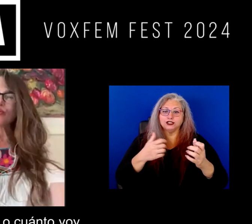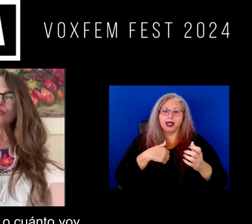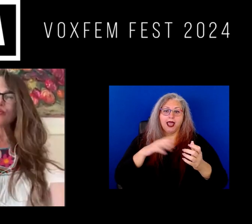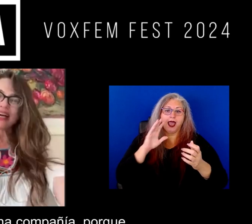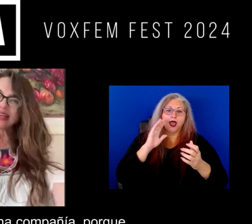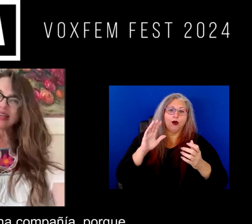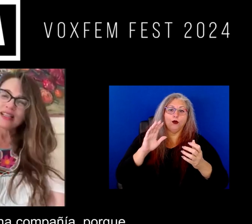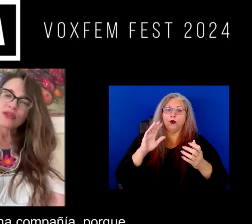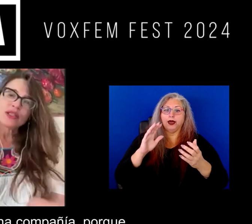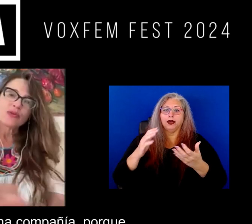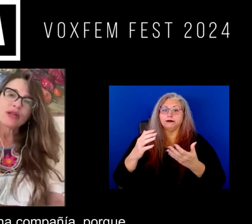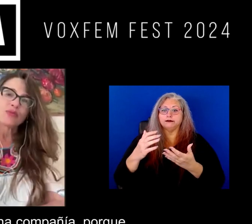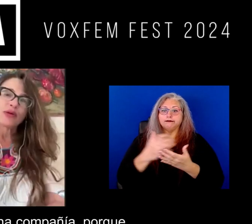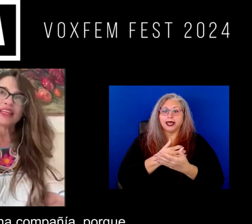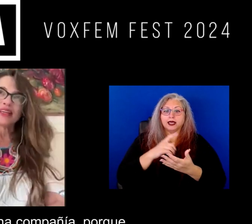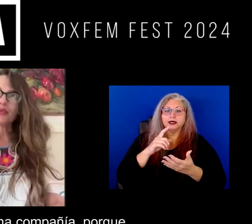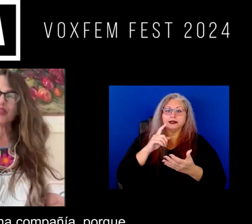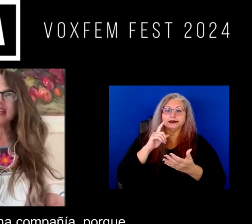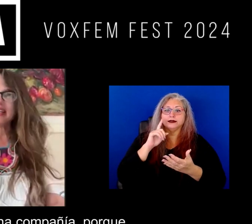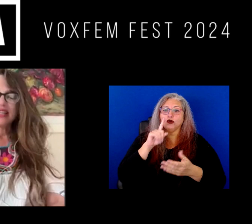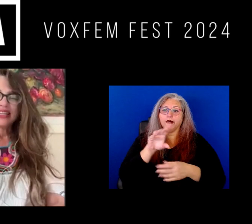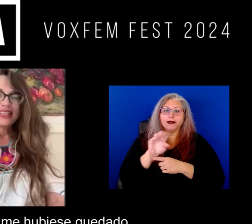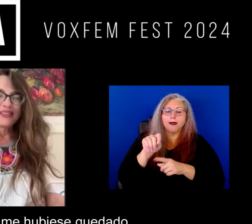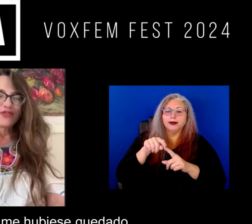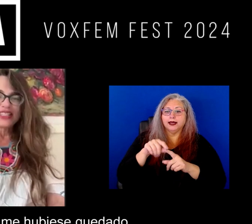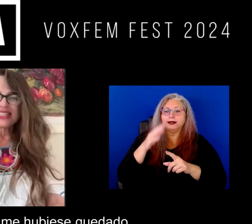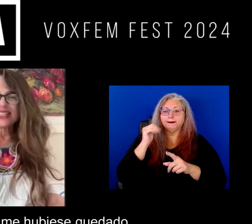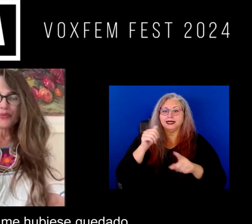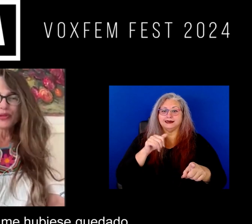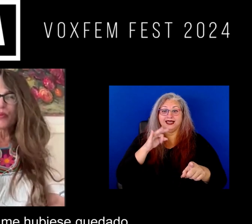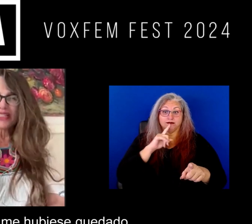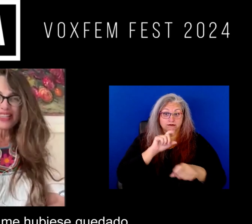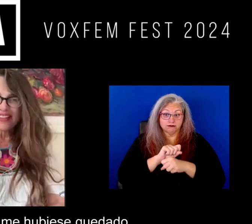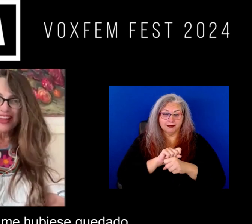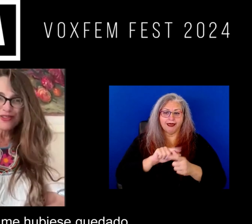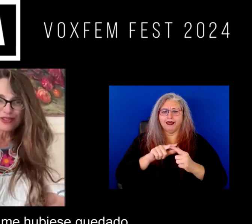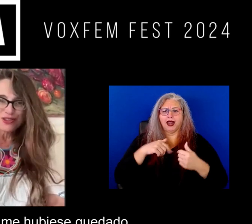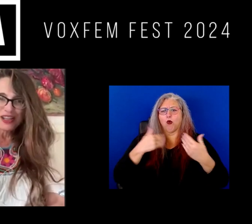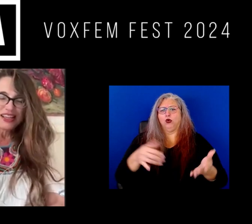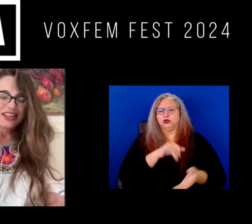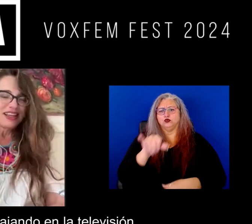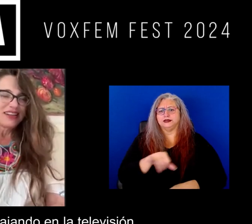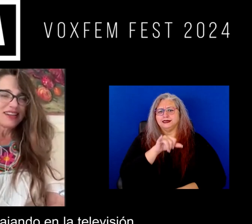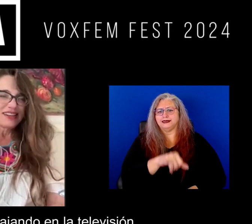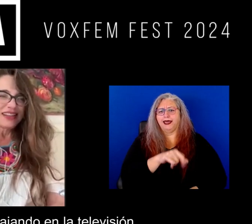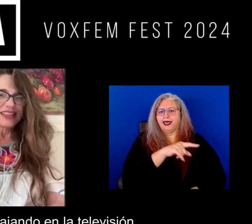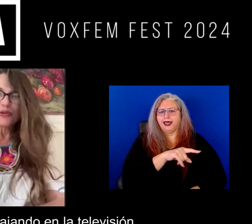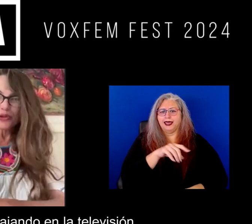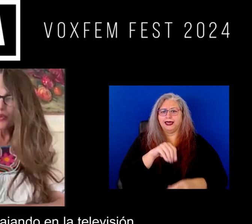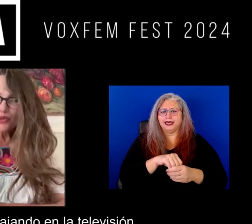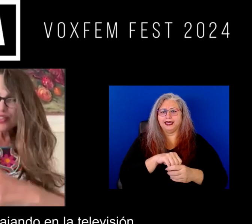cuánto voy a ganar en una compañía porque si fuese así pues me hubiese quedado en